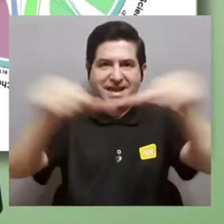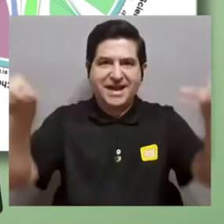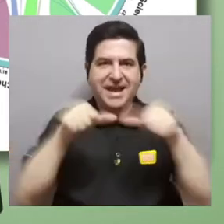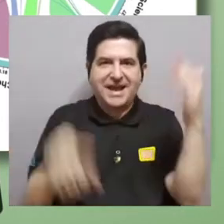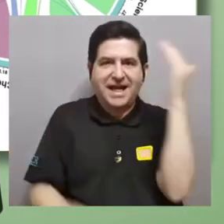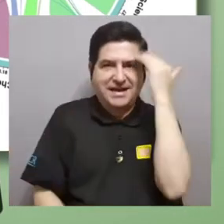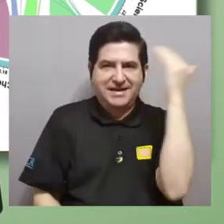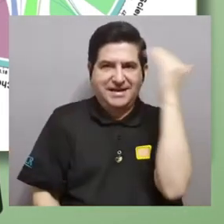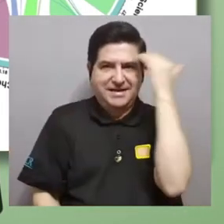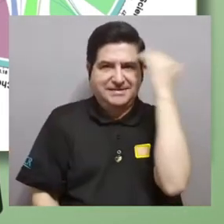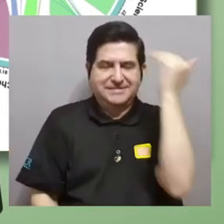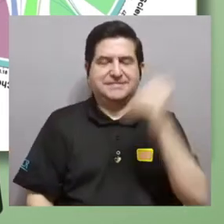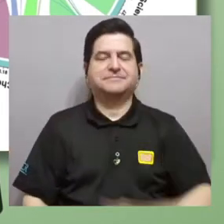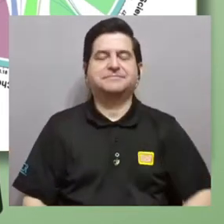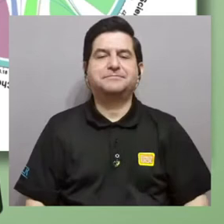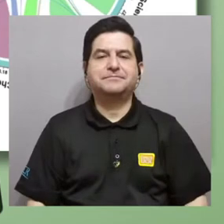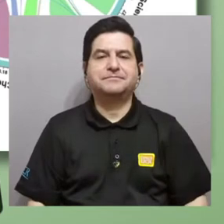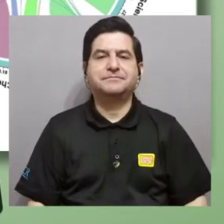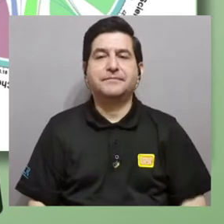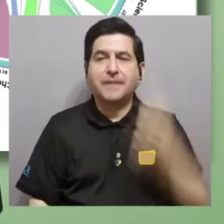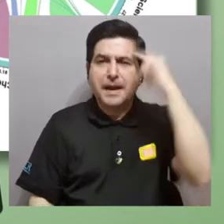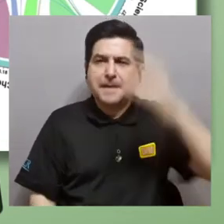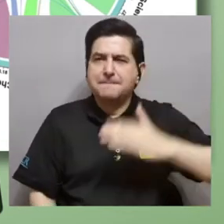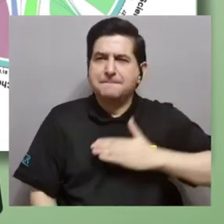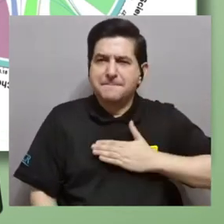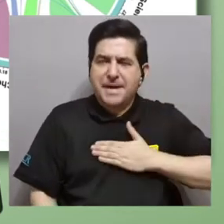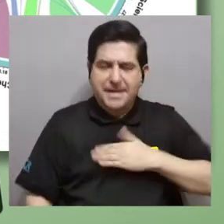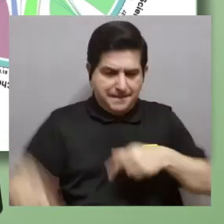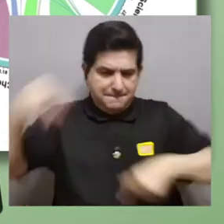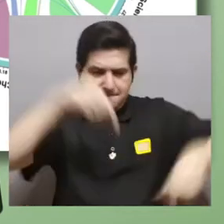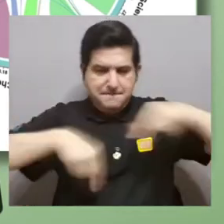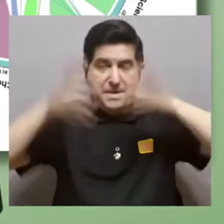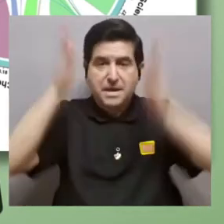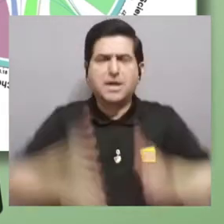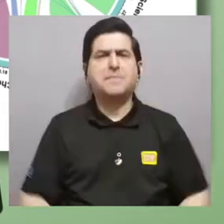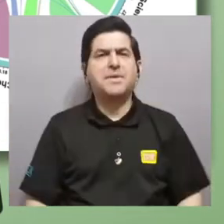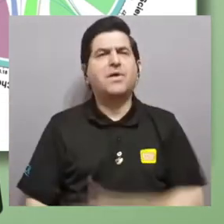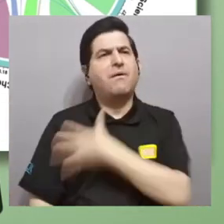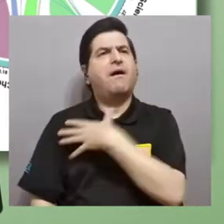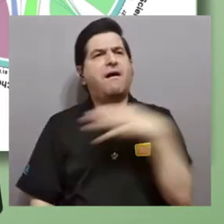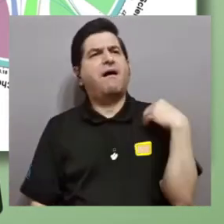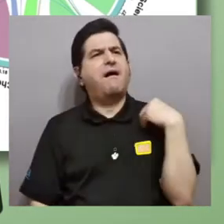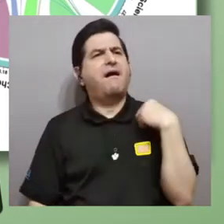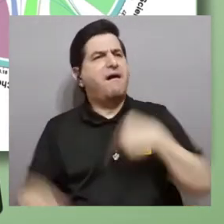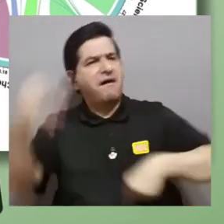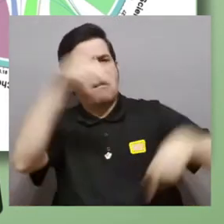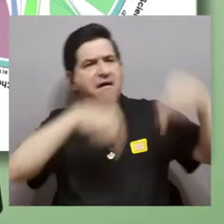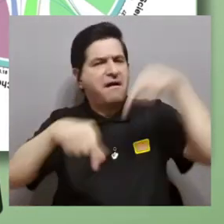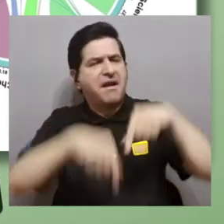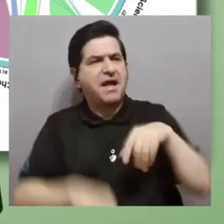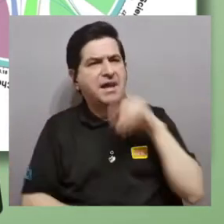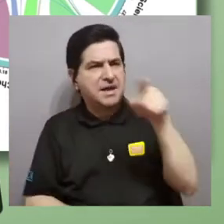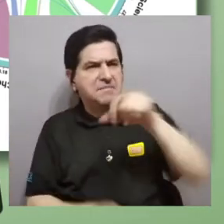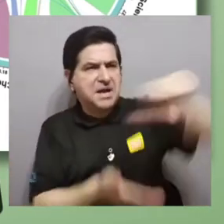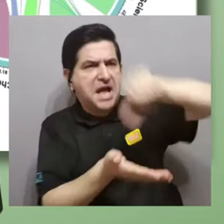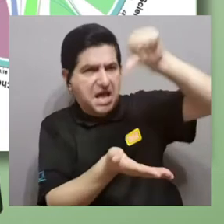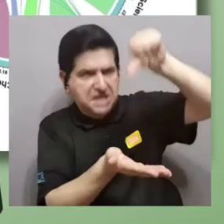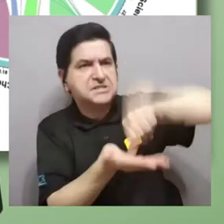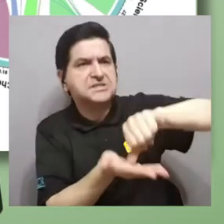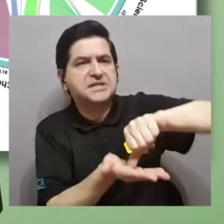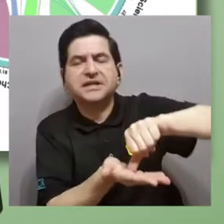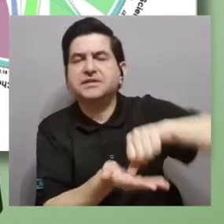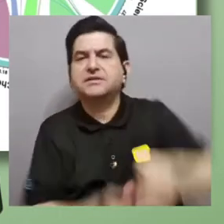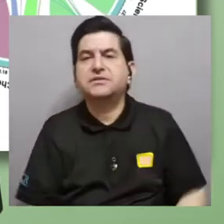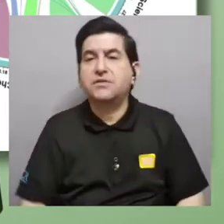que hay entre áreas del conocimiento. Para mí como químico, pues es siempre agradable ver cómo, digamos, la química está ahí en